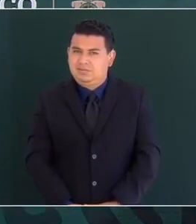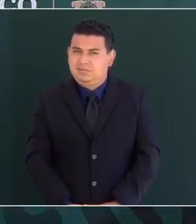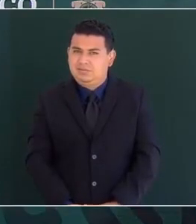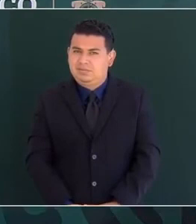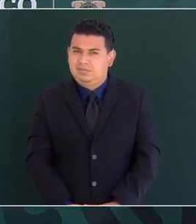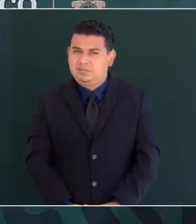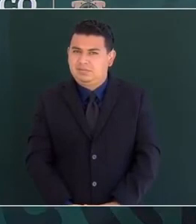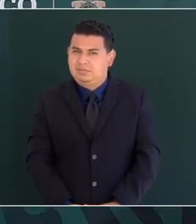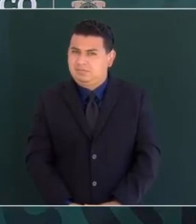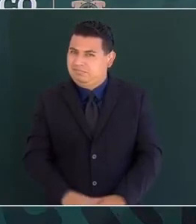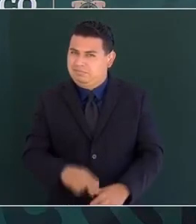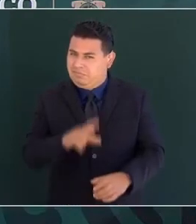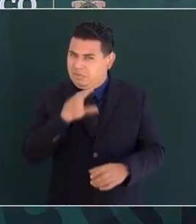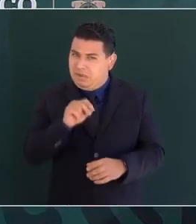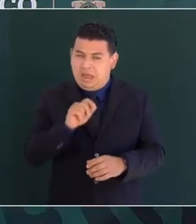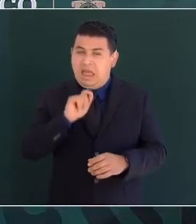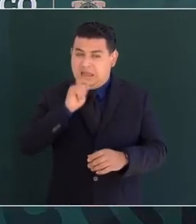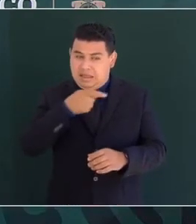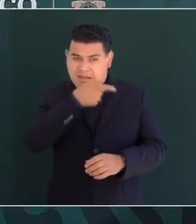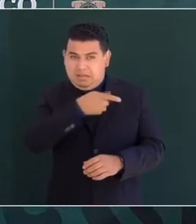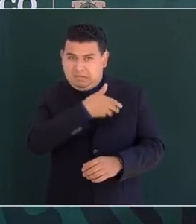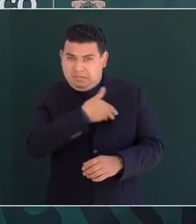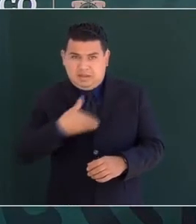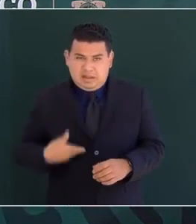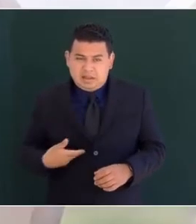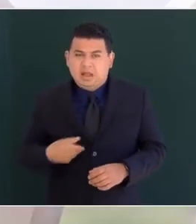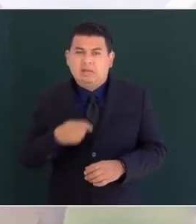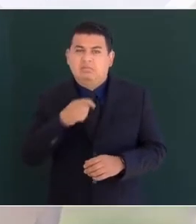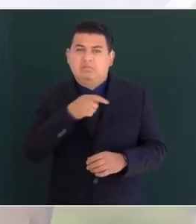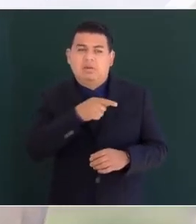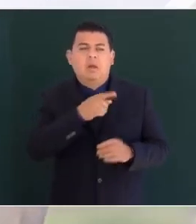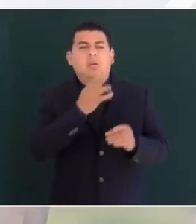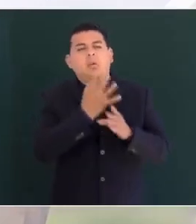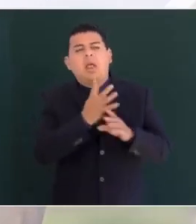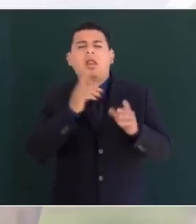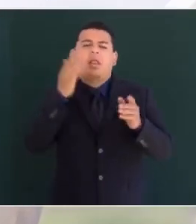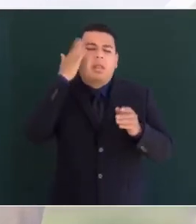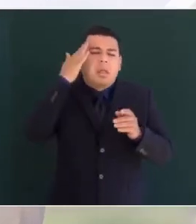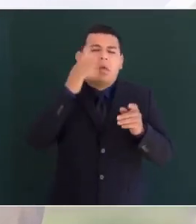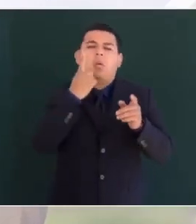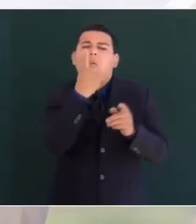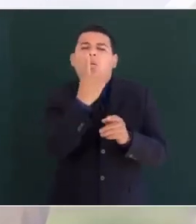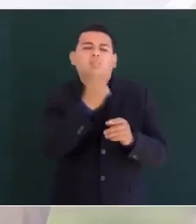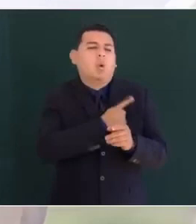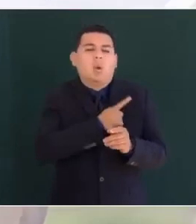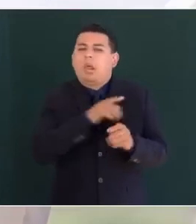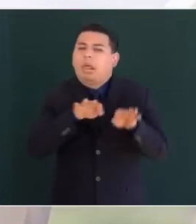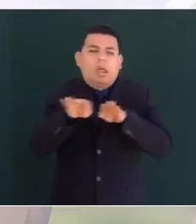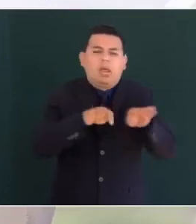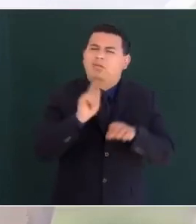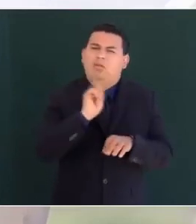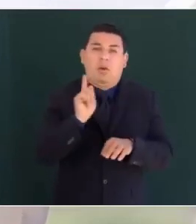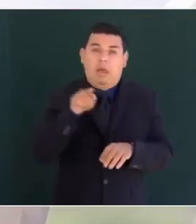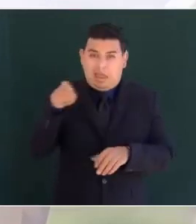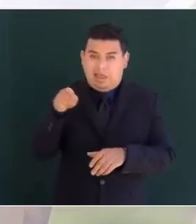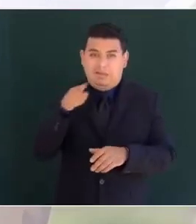El presidente está trabajando para que todos los líderes se unan.